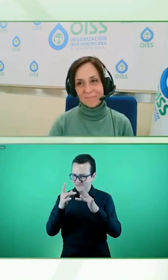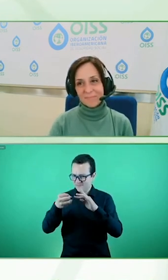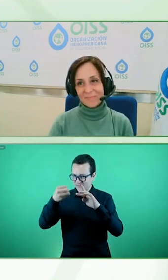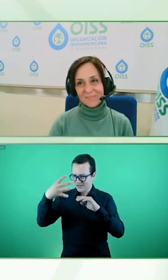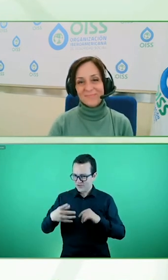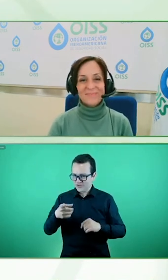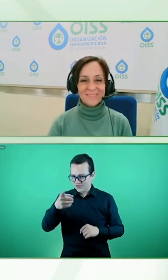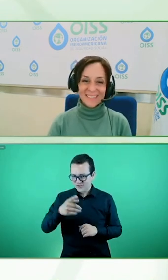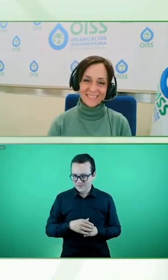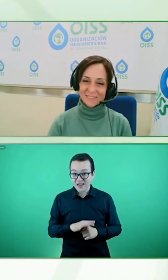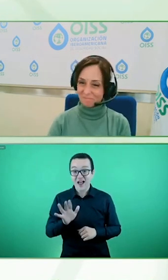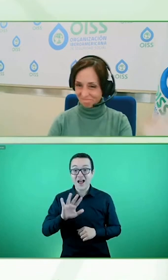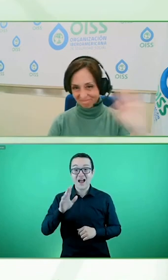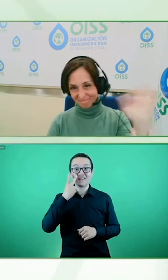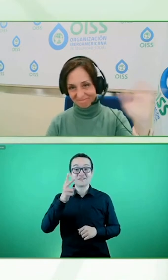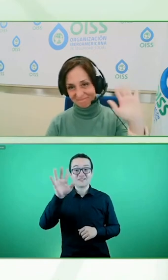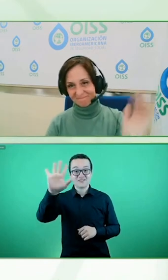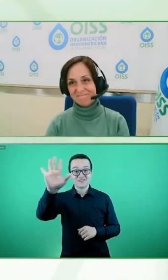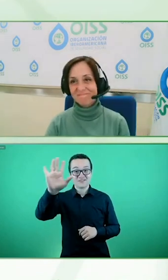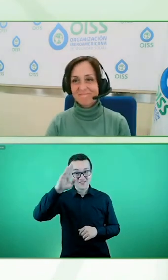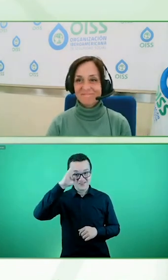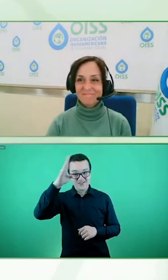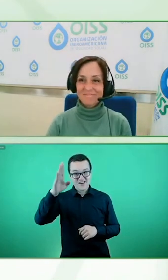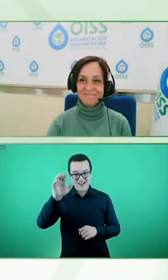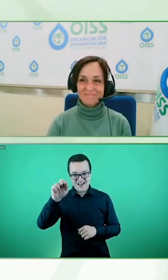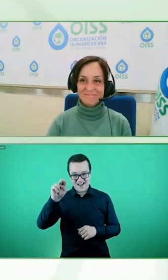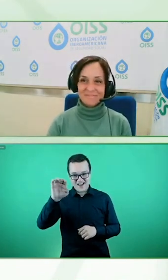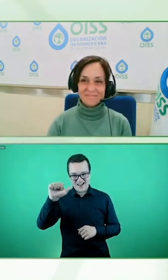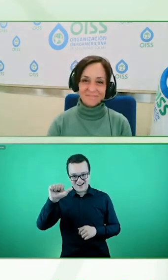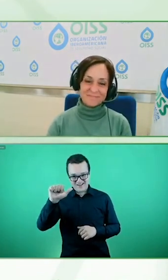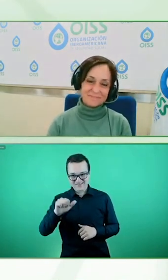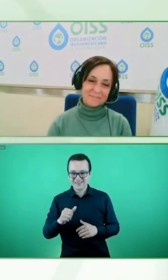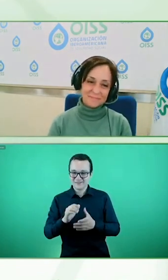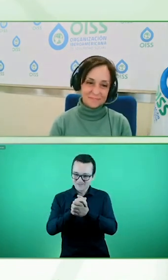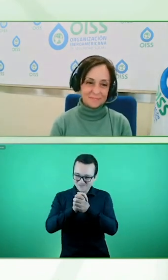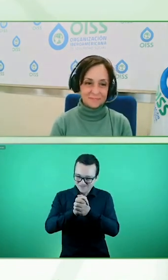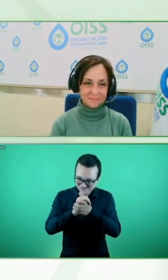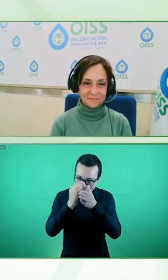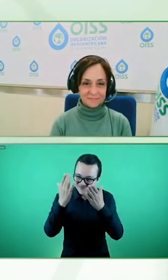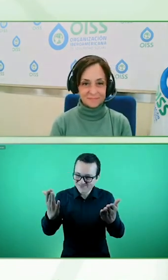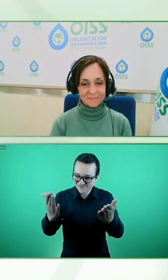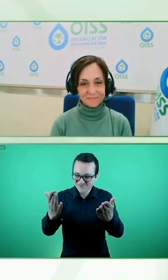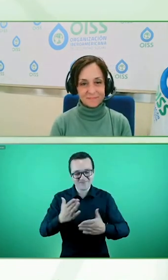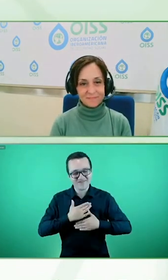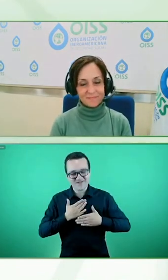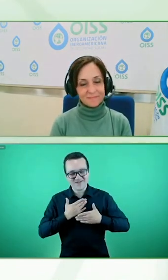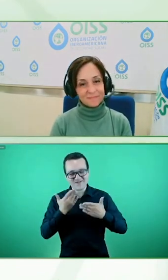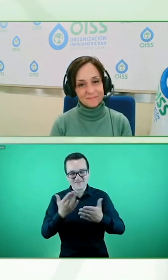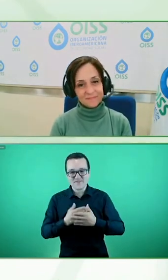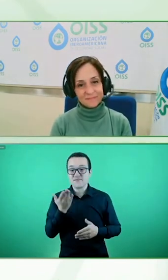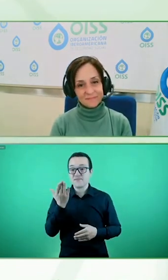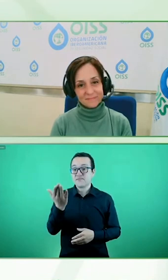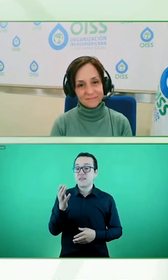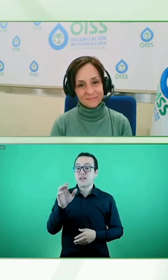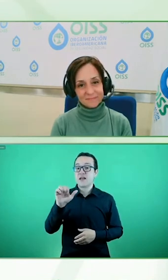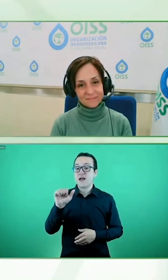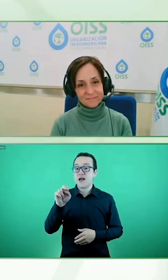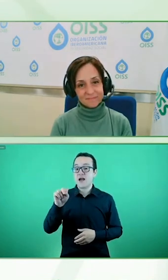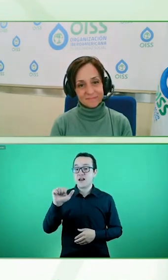veo. Hola Ana, ¿cómo estás? Un gusto saludarte. Ana Moedano, para que todos sepan, ejerce como